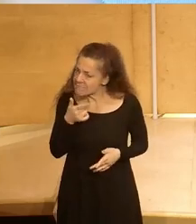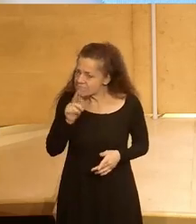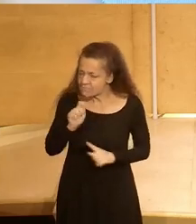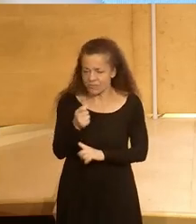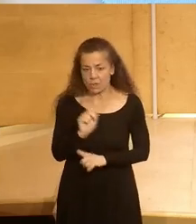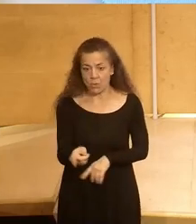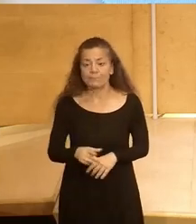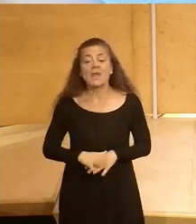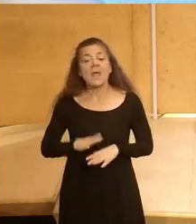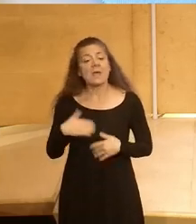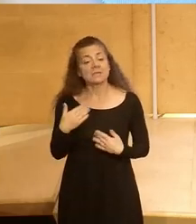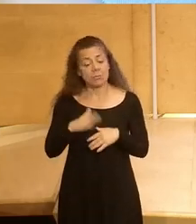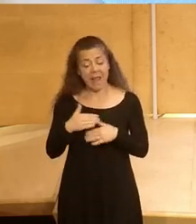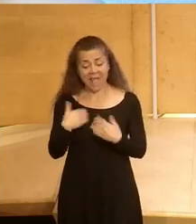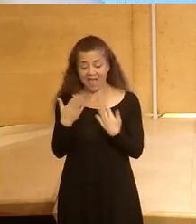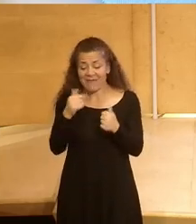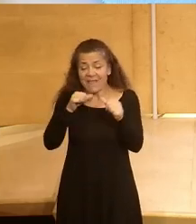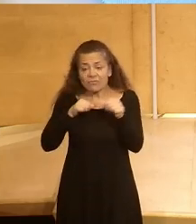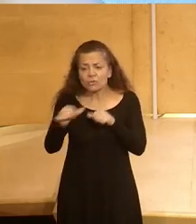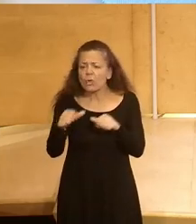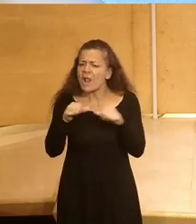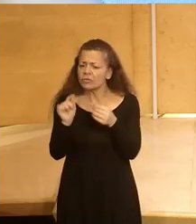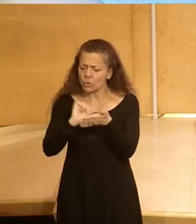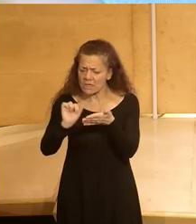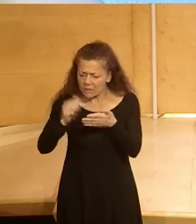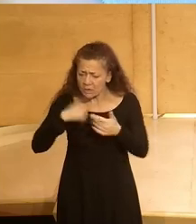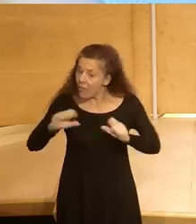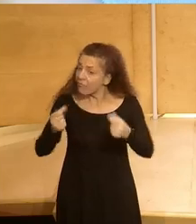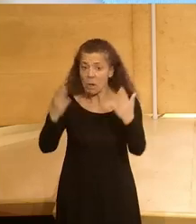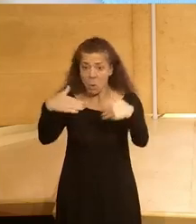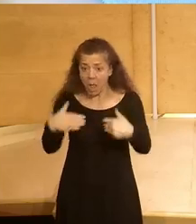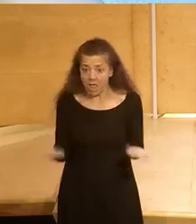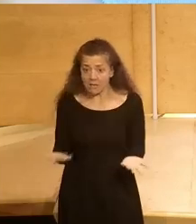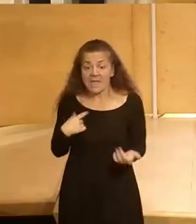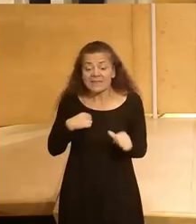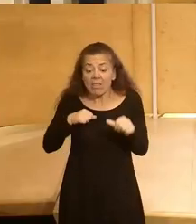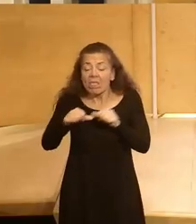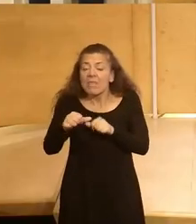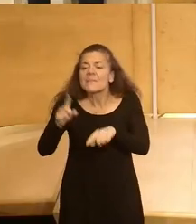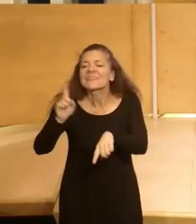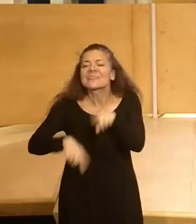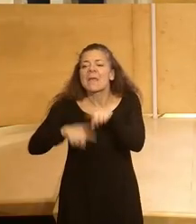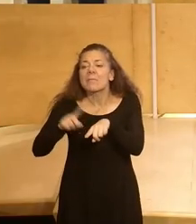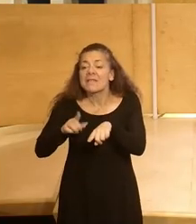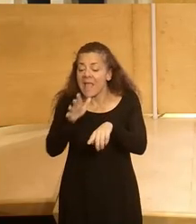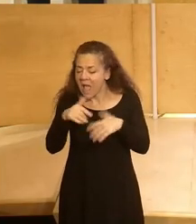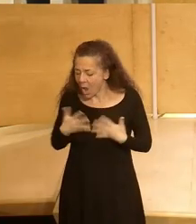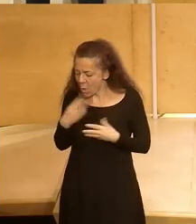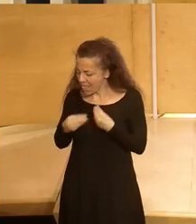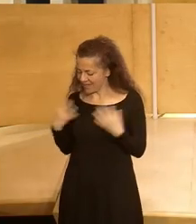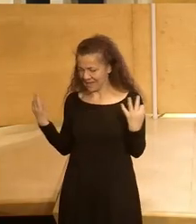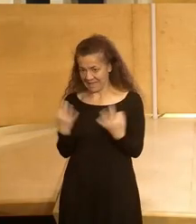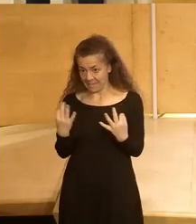Pero para hablar un poco del futuro el futuro no está escrito es que lo que va a pasar depende de lo que nosotros hagamos ahora